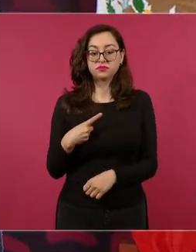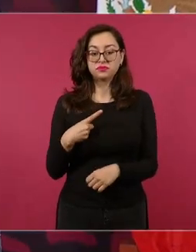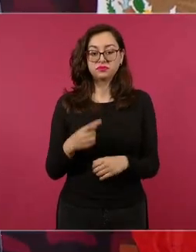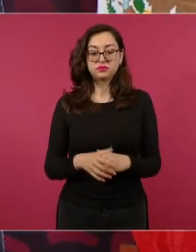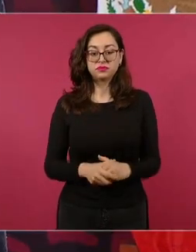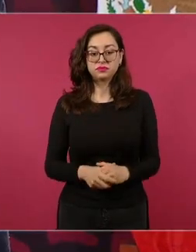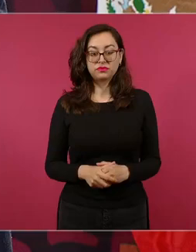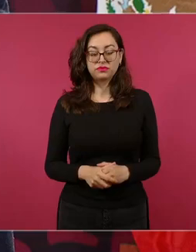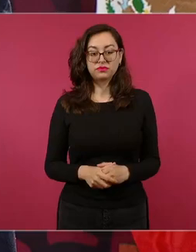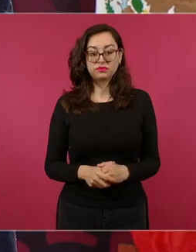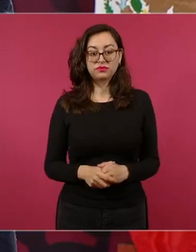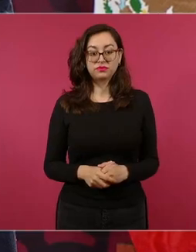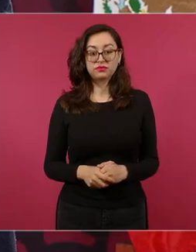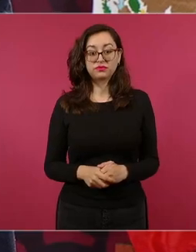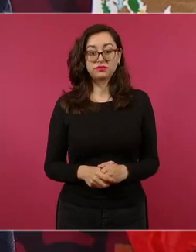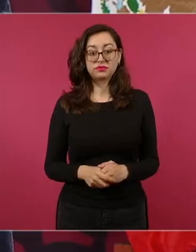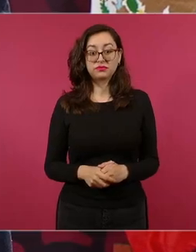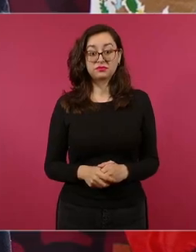¿ya Sara?